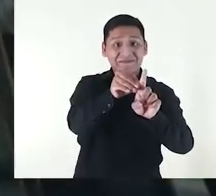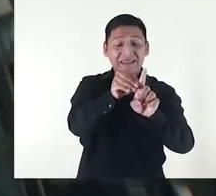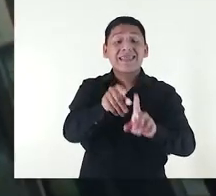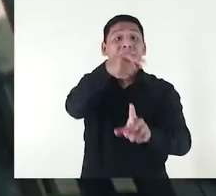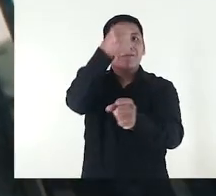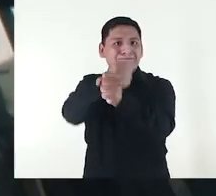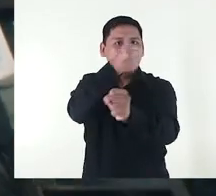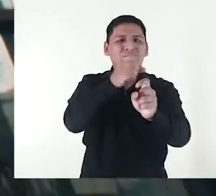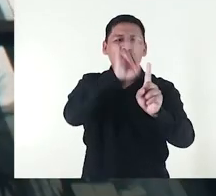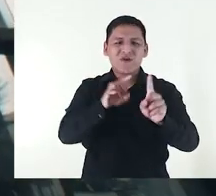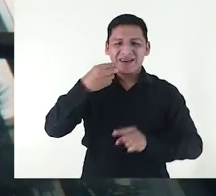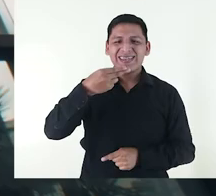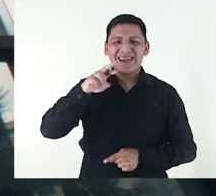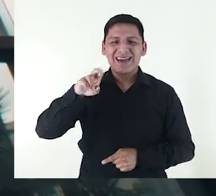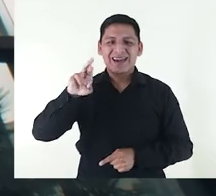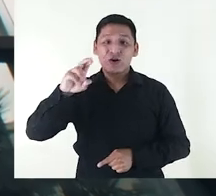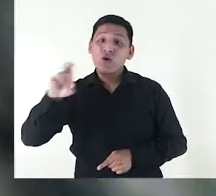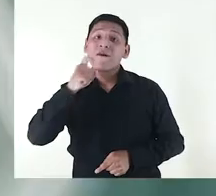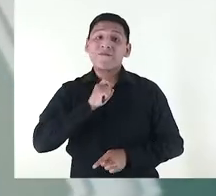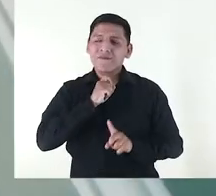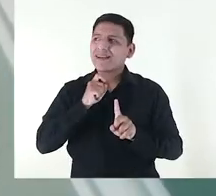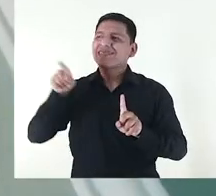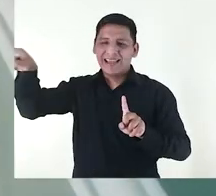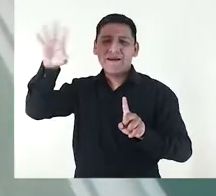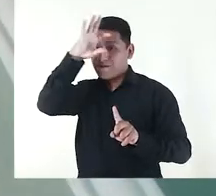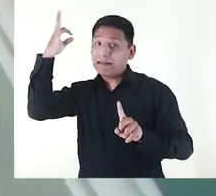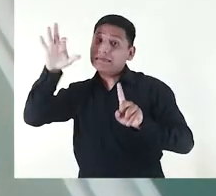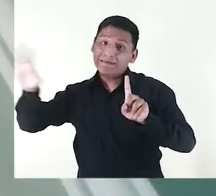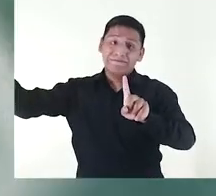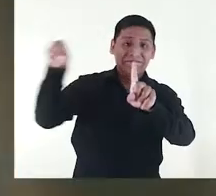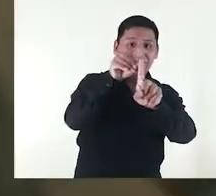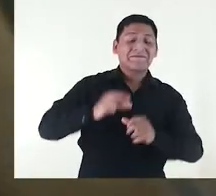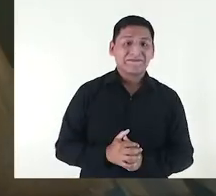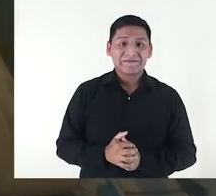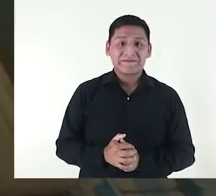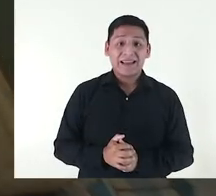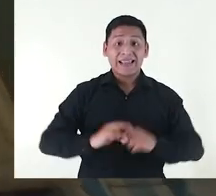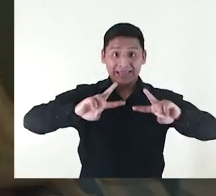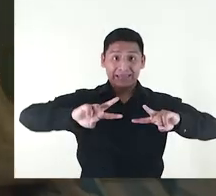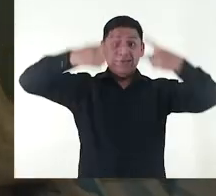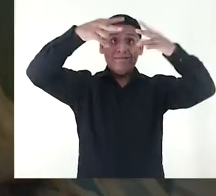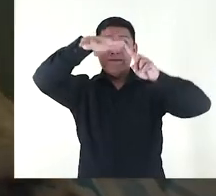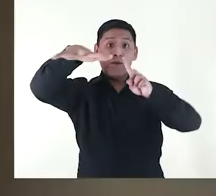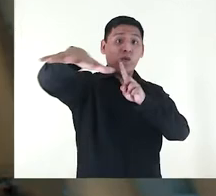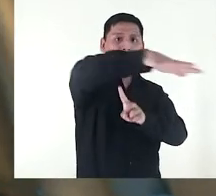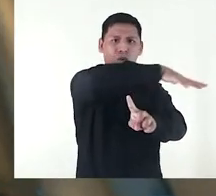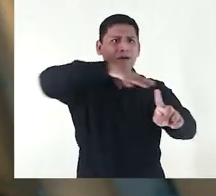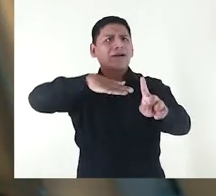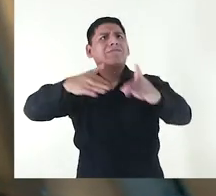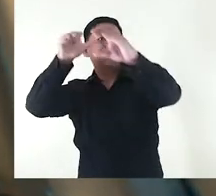Se utiliza una estructura de hierro, pionera en ese entonces y quizá traída desde los talleres Eiffel. En el segundo piso